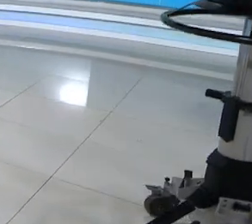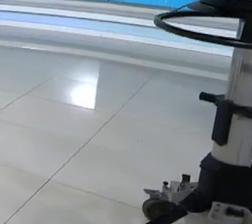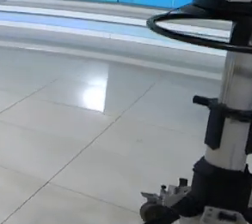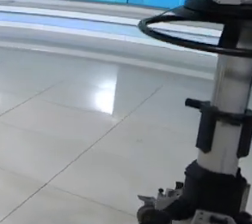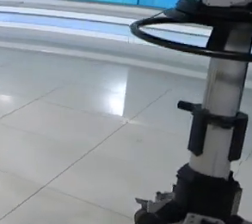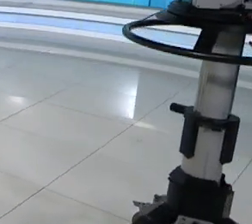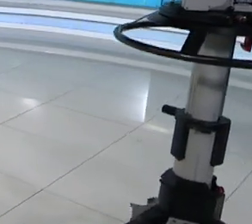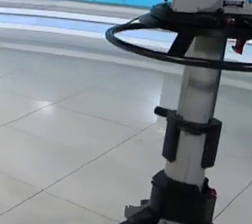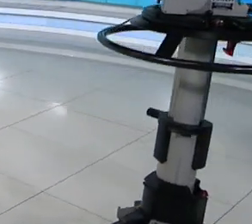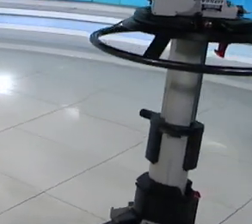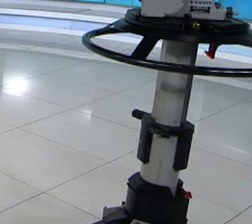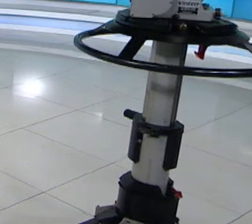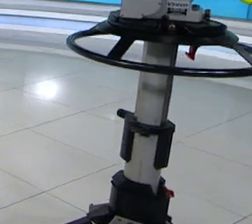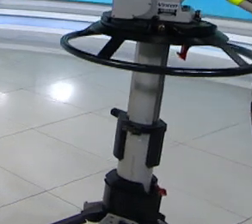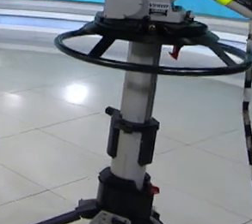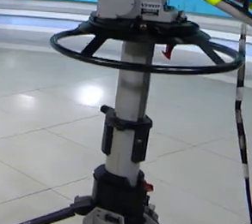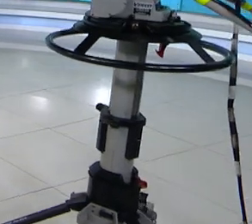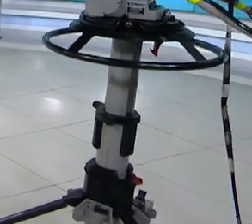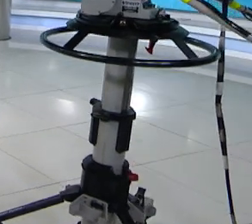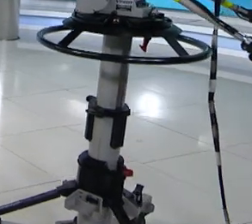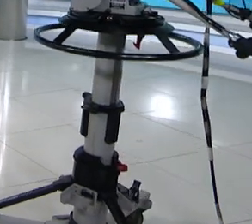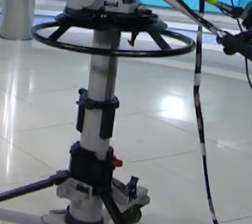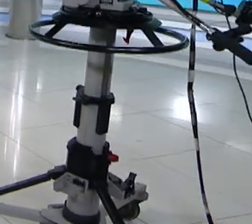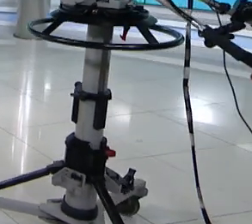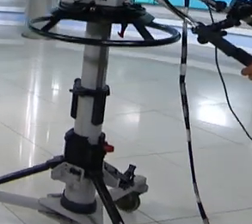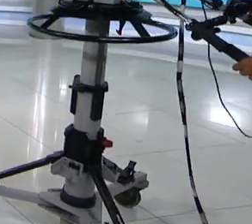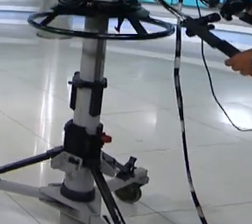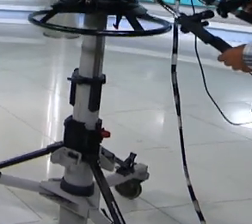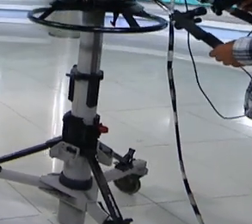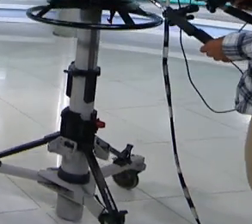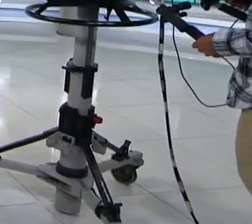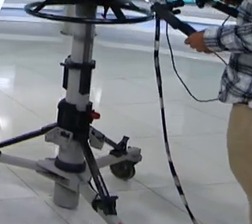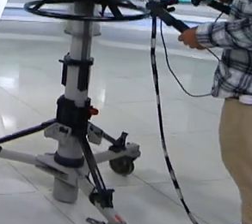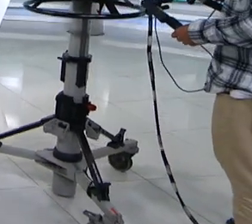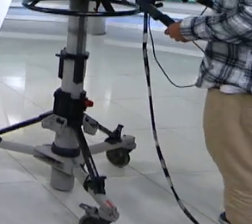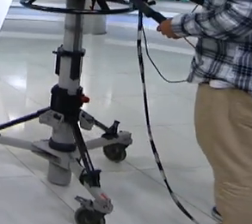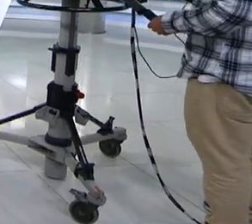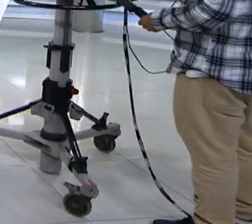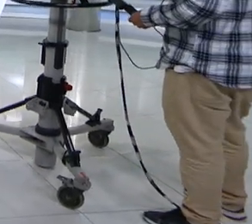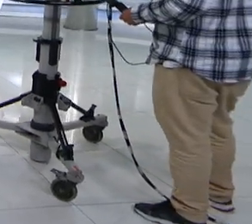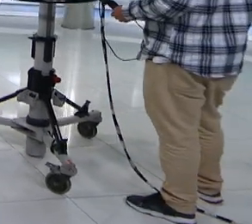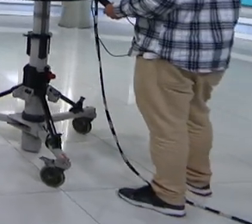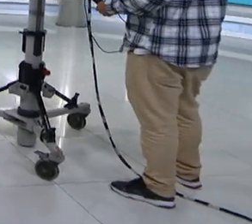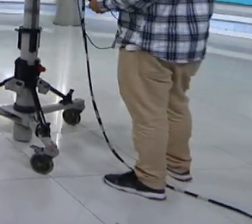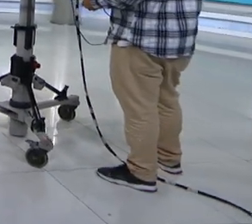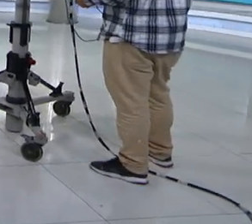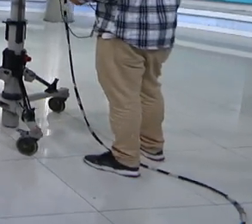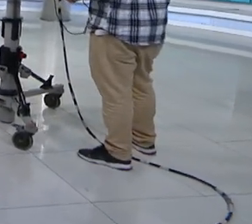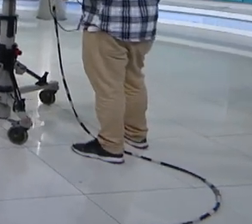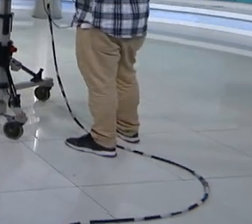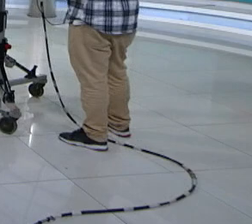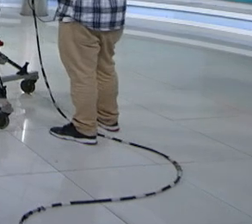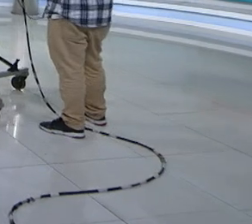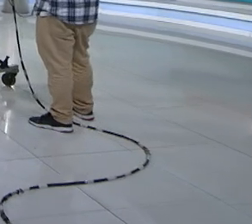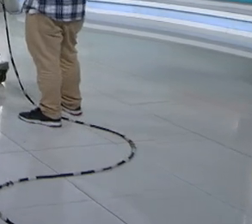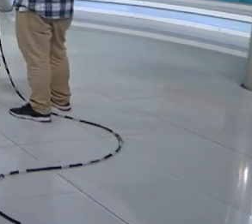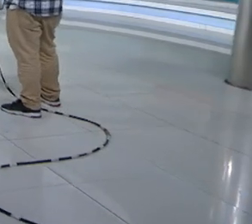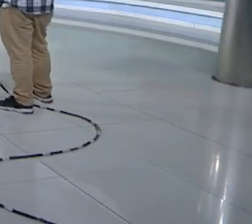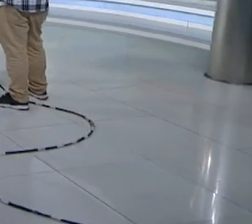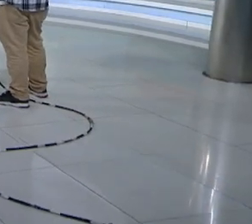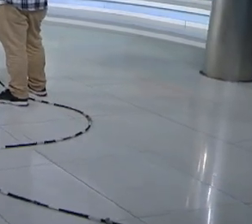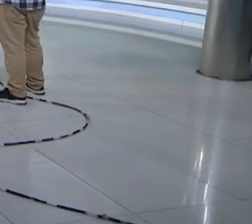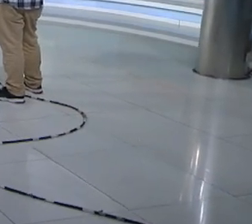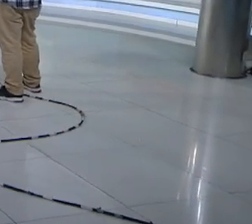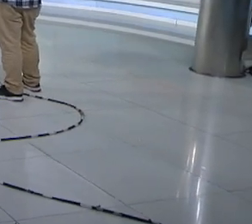por